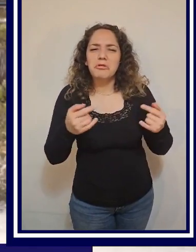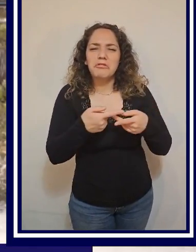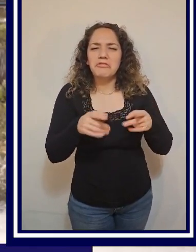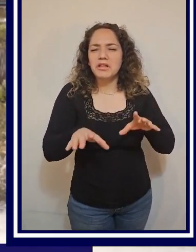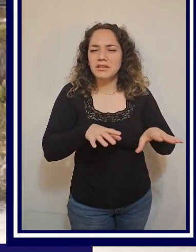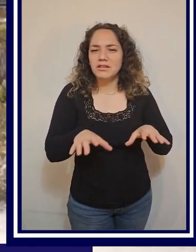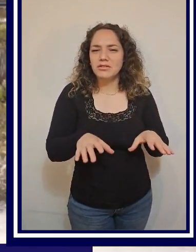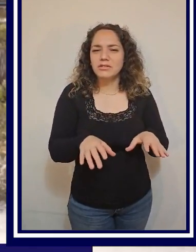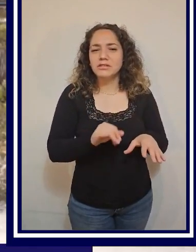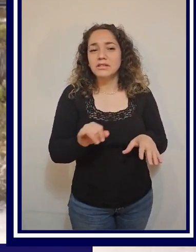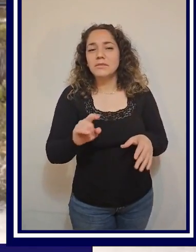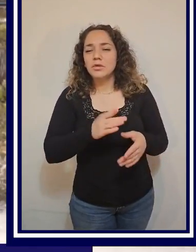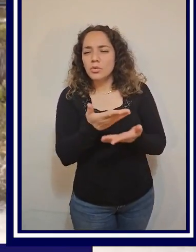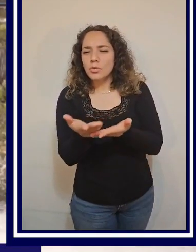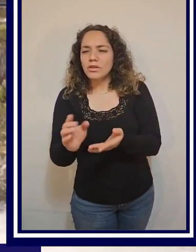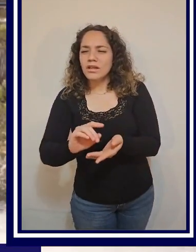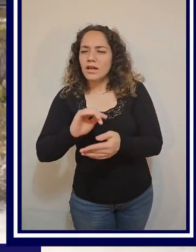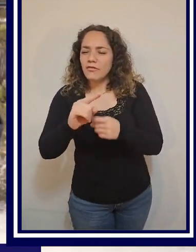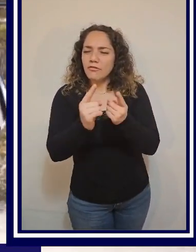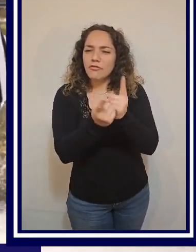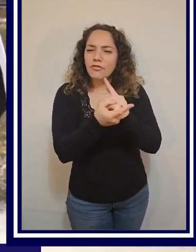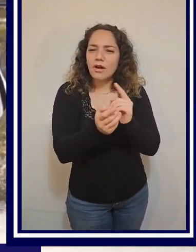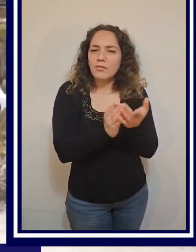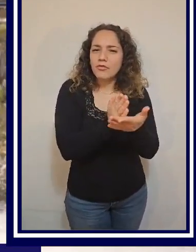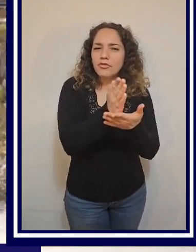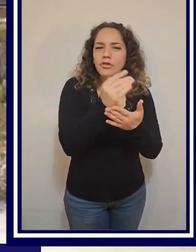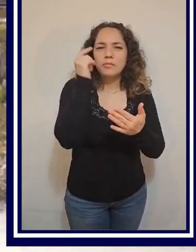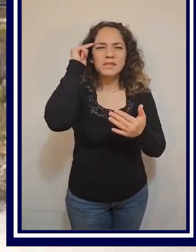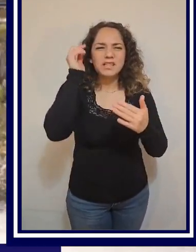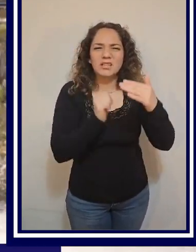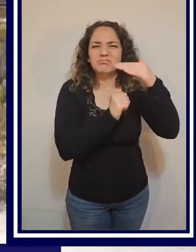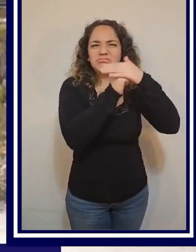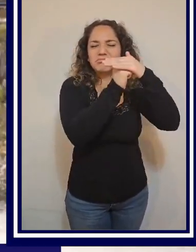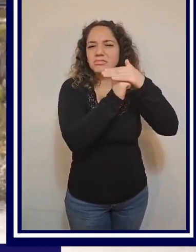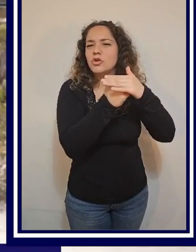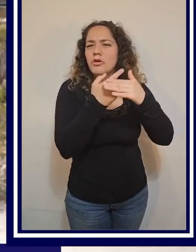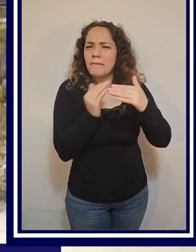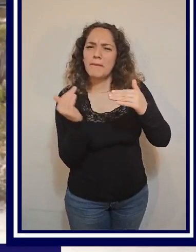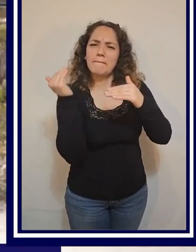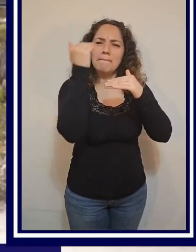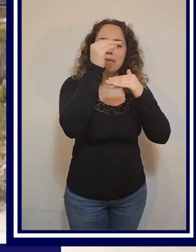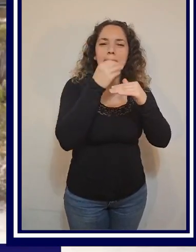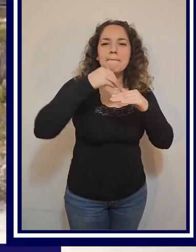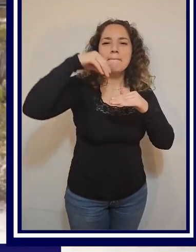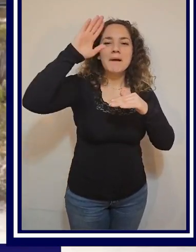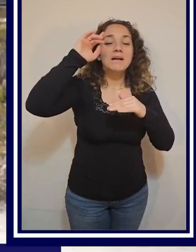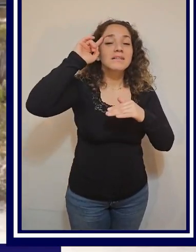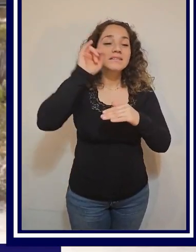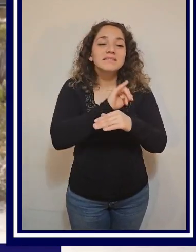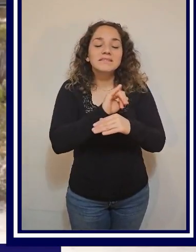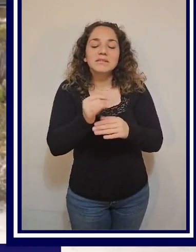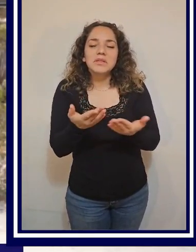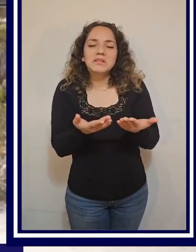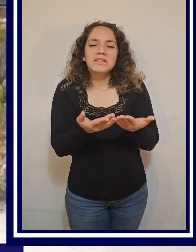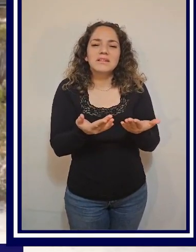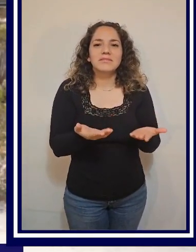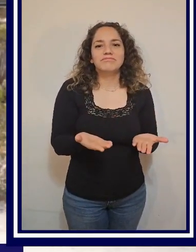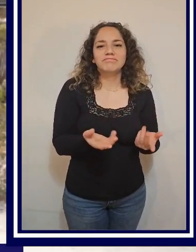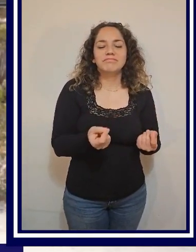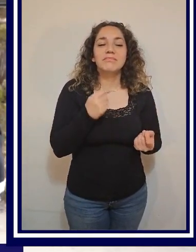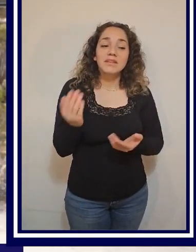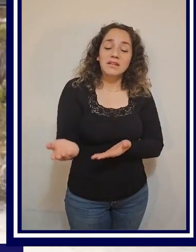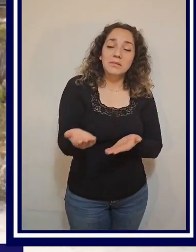donde están, siempre ir buscando más, si alguien llegó al tope se puede llegar mucho más arriba siempre, así es que